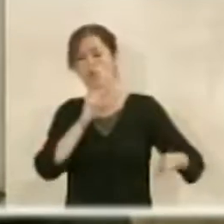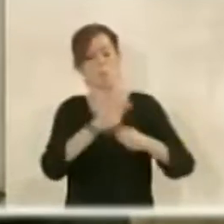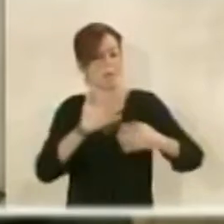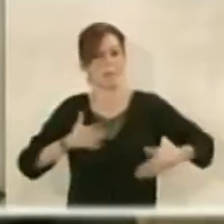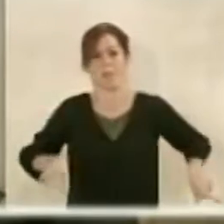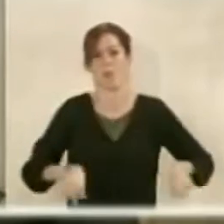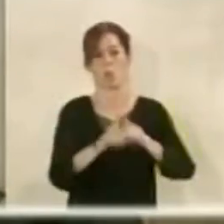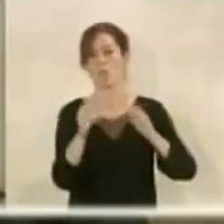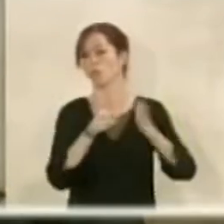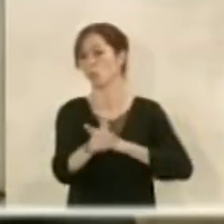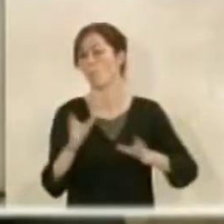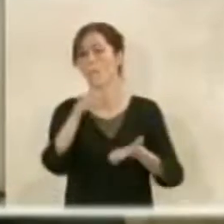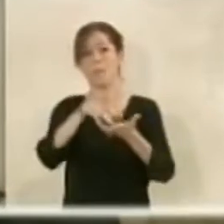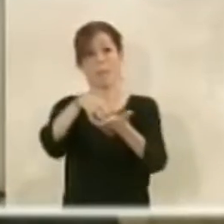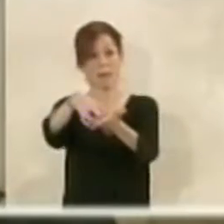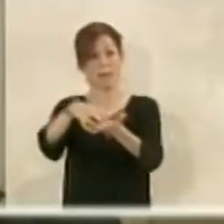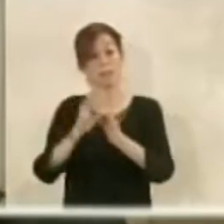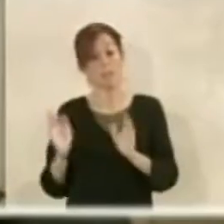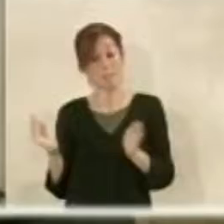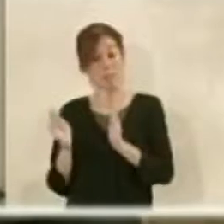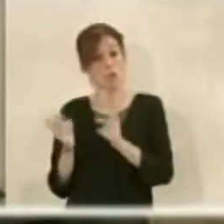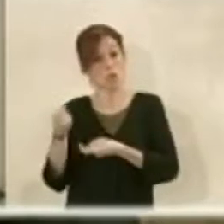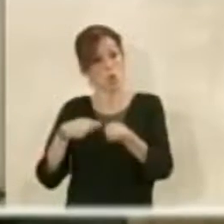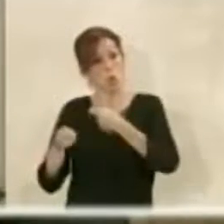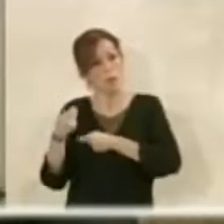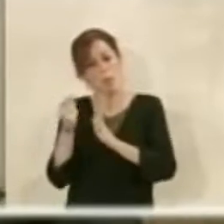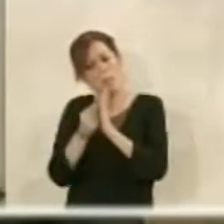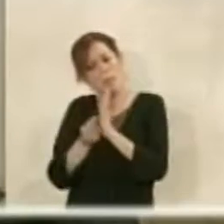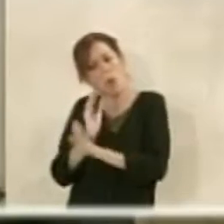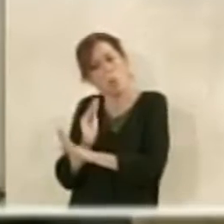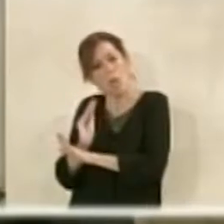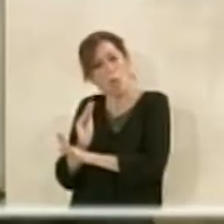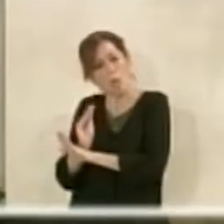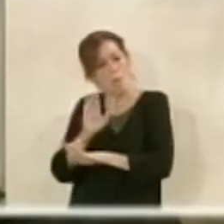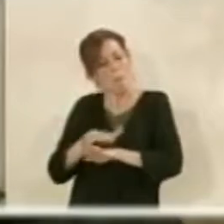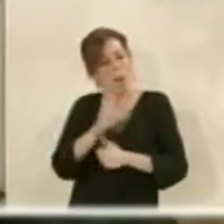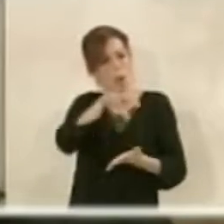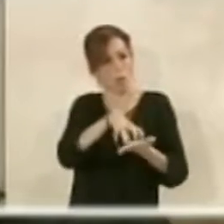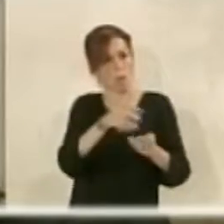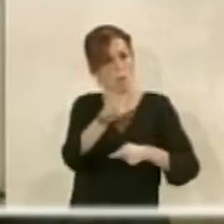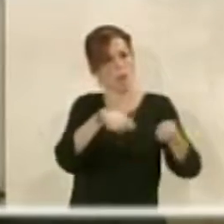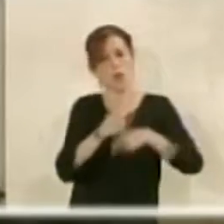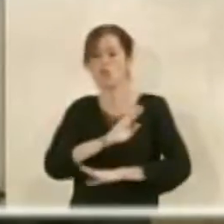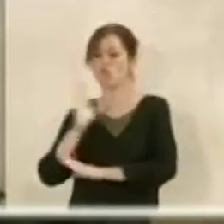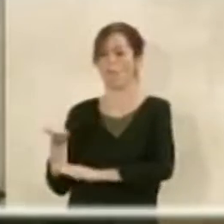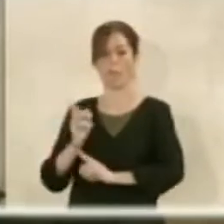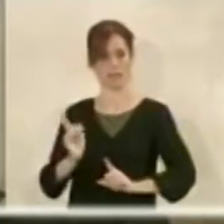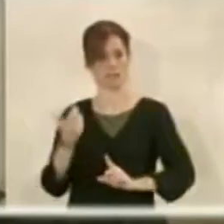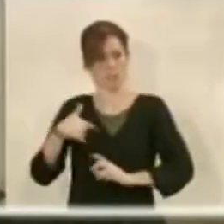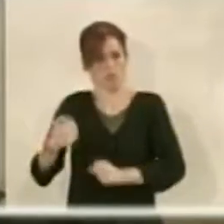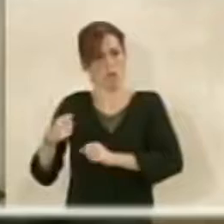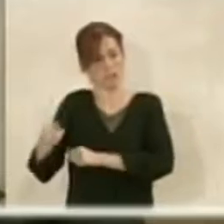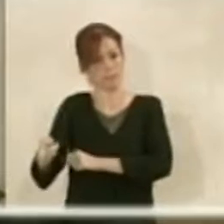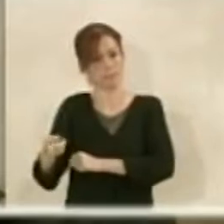la que fuera y las que lleguen, nuestro pequeño y mediano comercio estuviera muy bien preparado y tuviera músculo, como se suele decir ahora, y eso estuviera